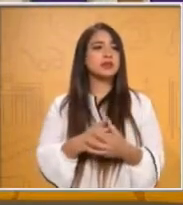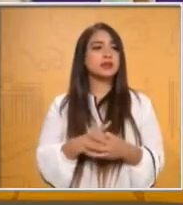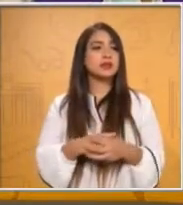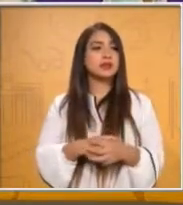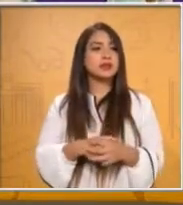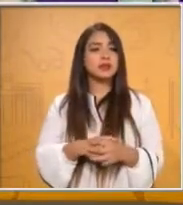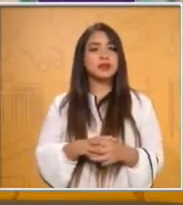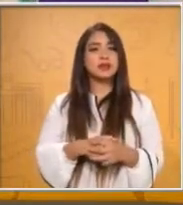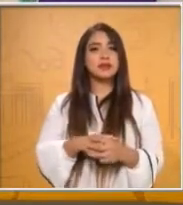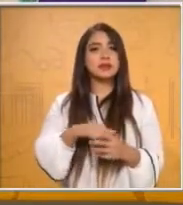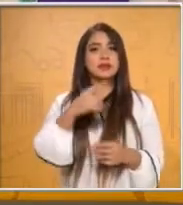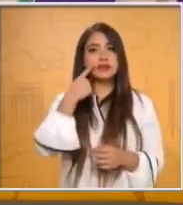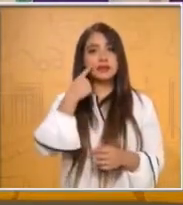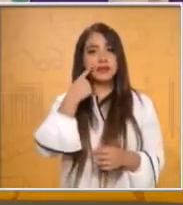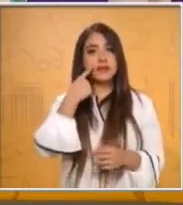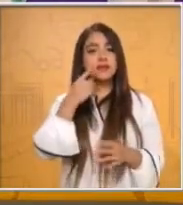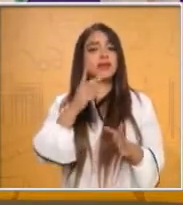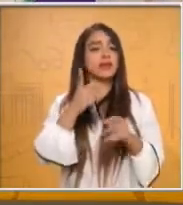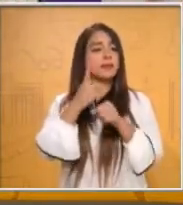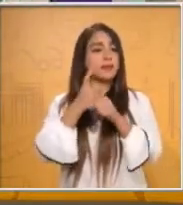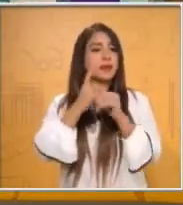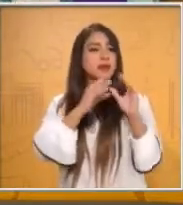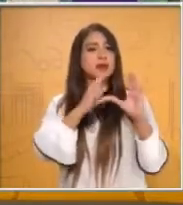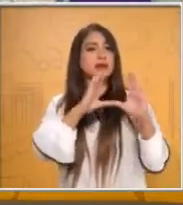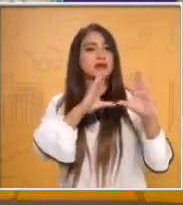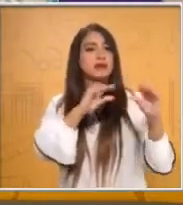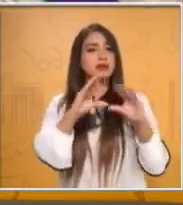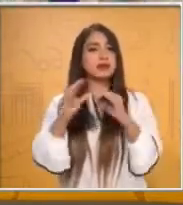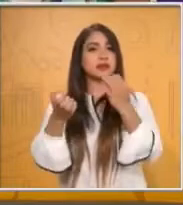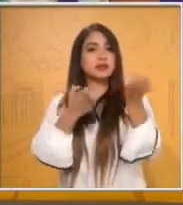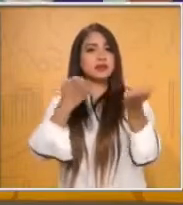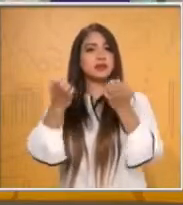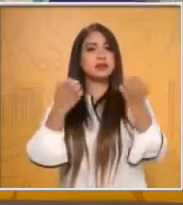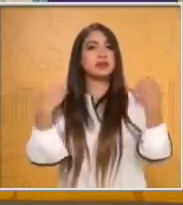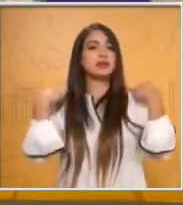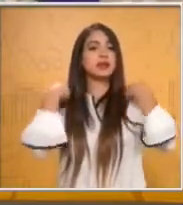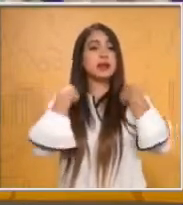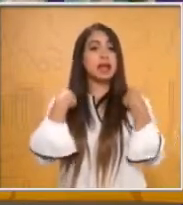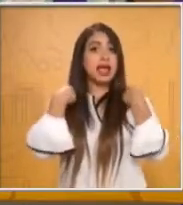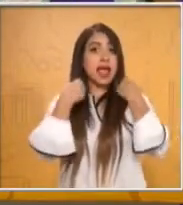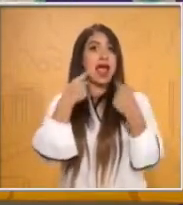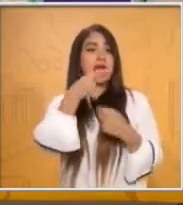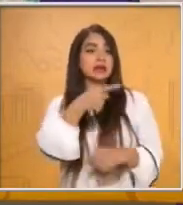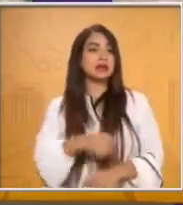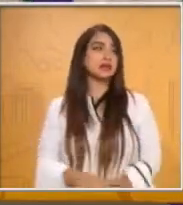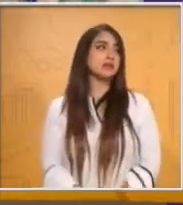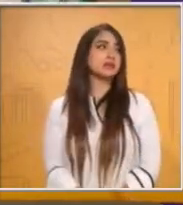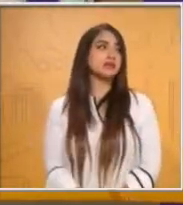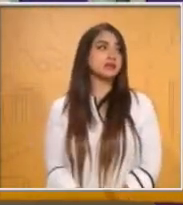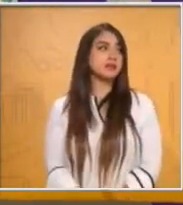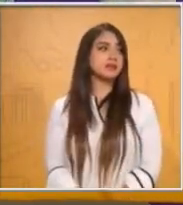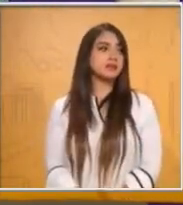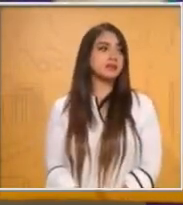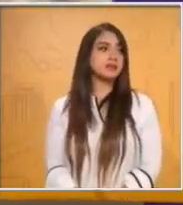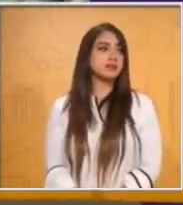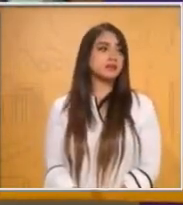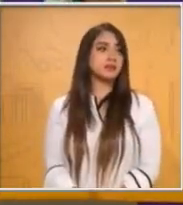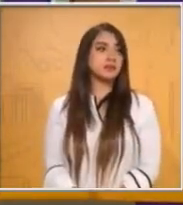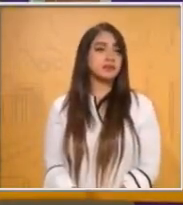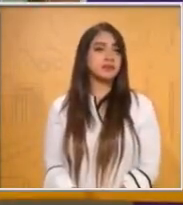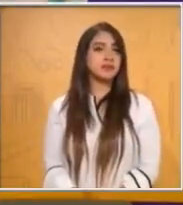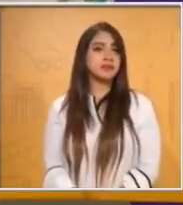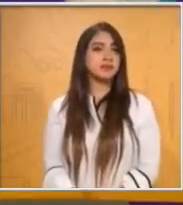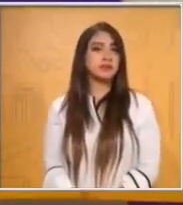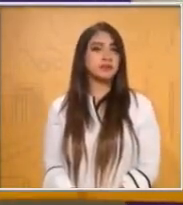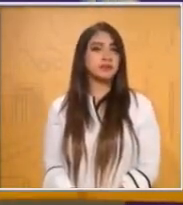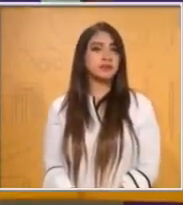a colocar tus manos en tus hombros y vas a hacer movimientos circulares. Hacia adelante por un minuto y